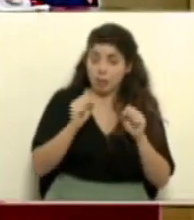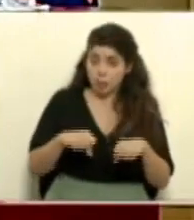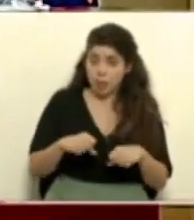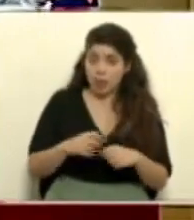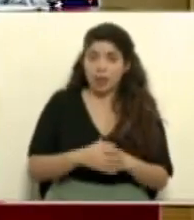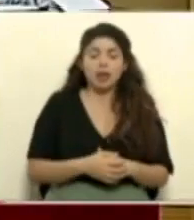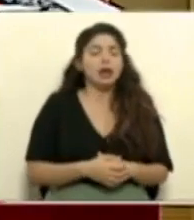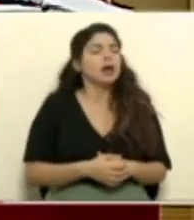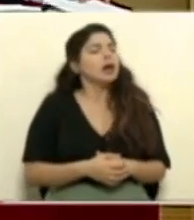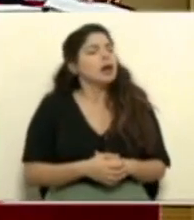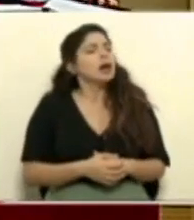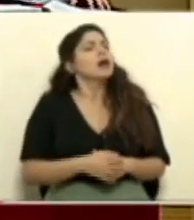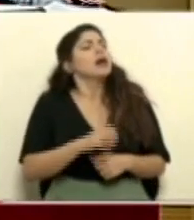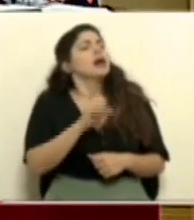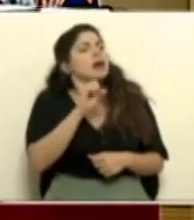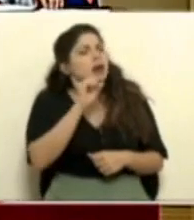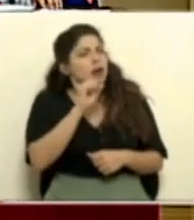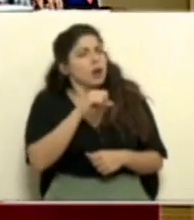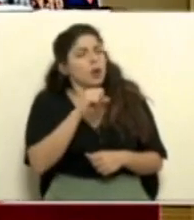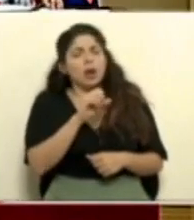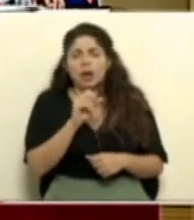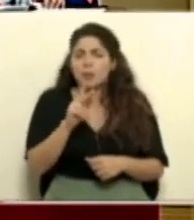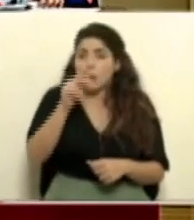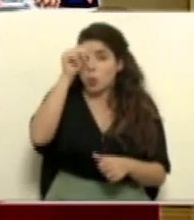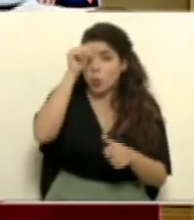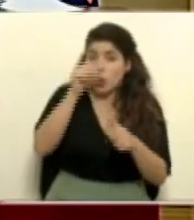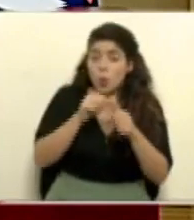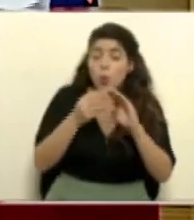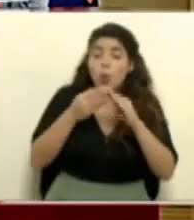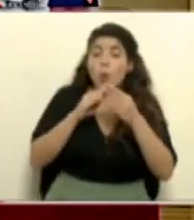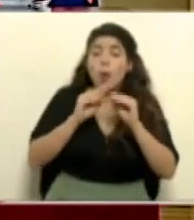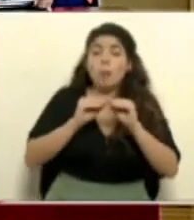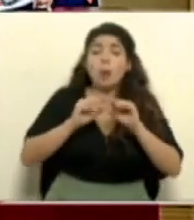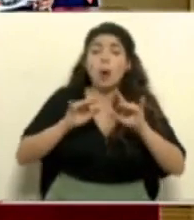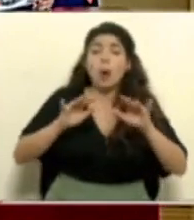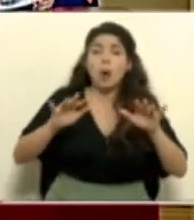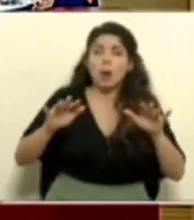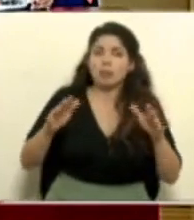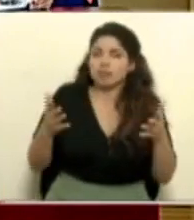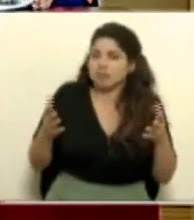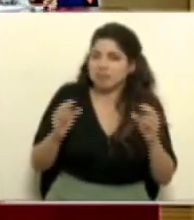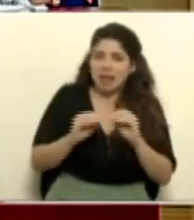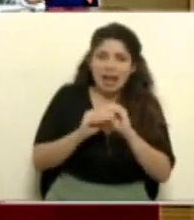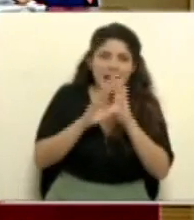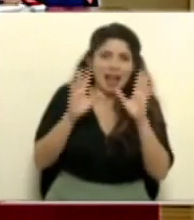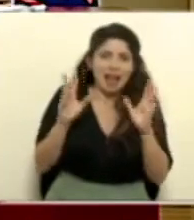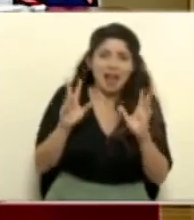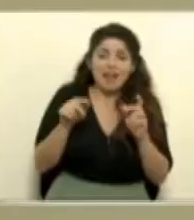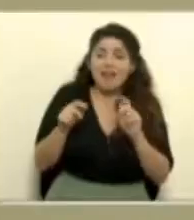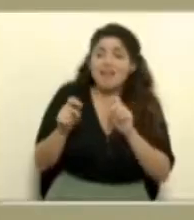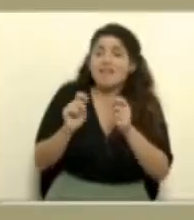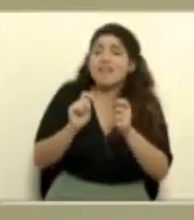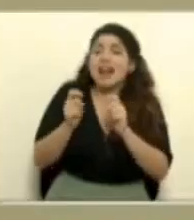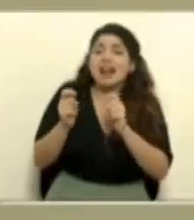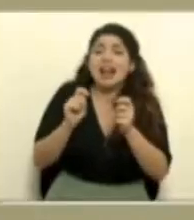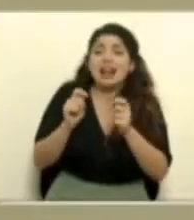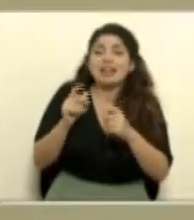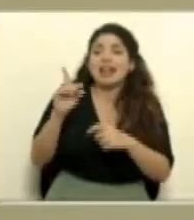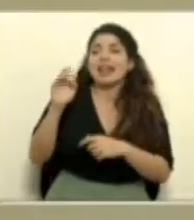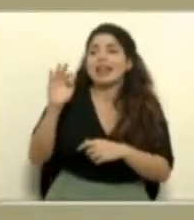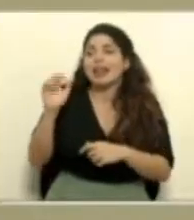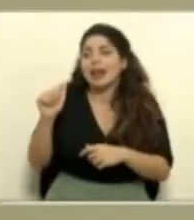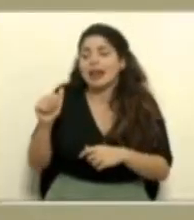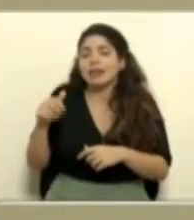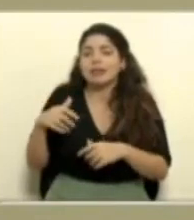si recordemos bueno con esto de la transmisión comunitaria es claro que las variantes al final y sobre todo esta variante delta